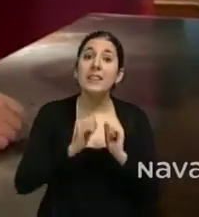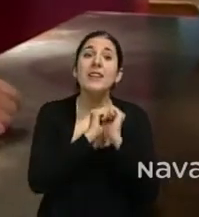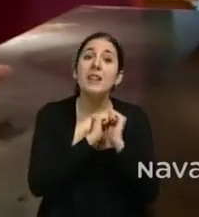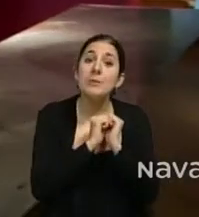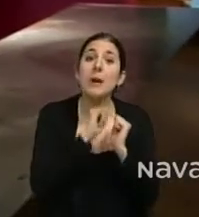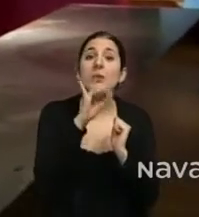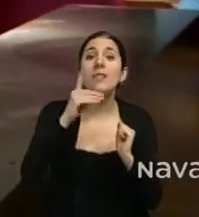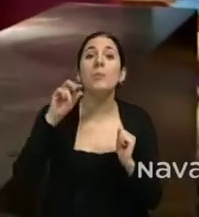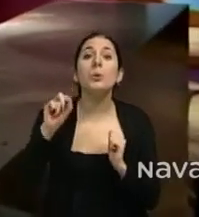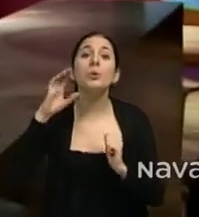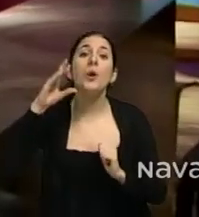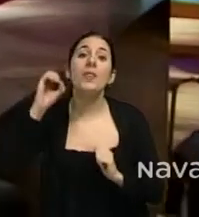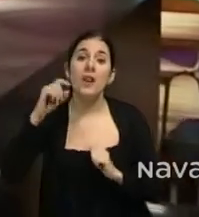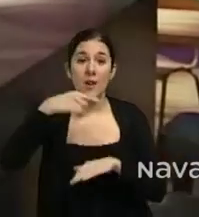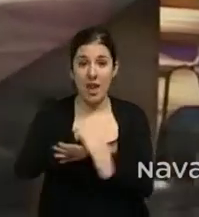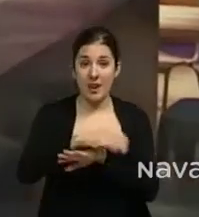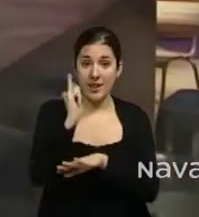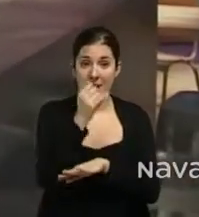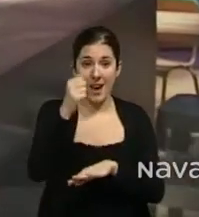Jarauta 28 cuando queráis.